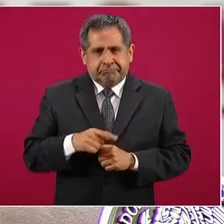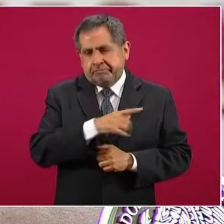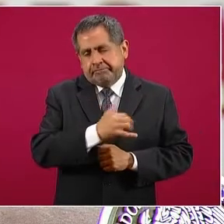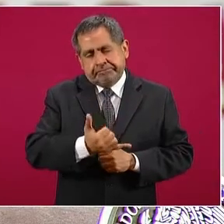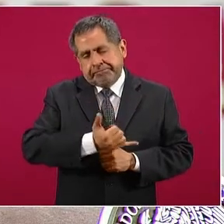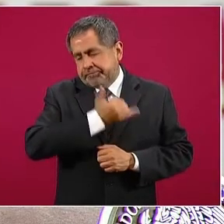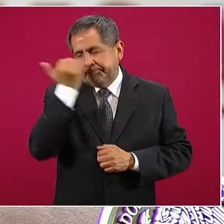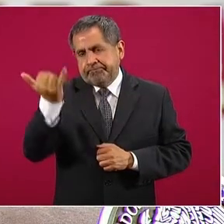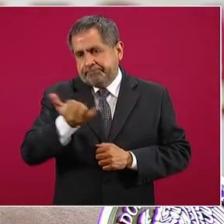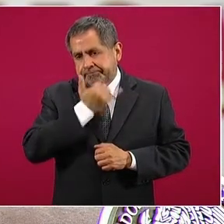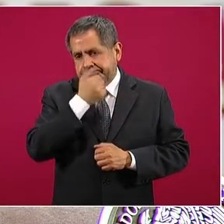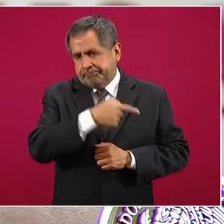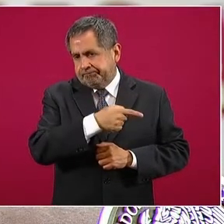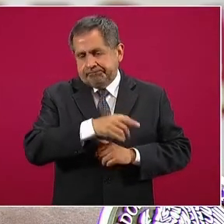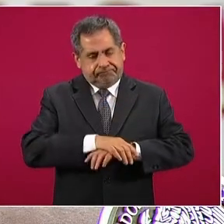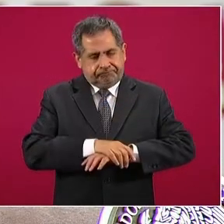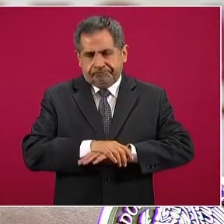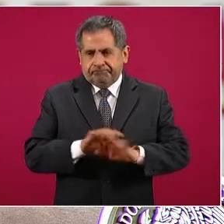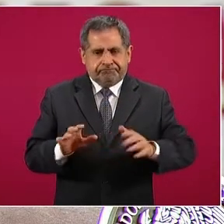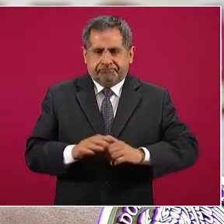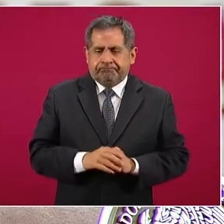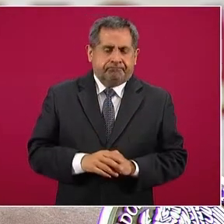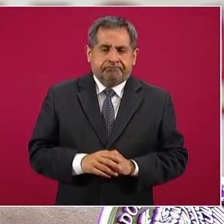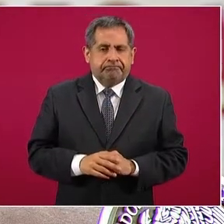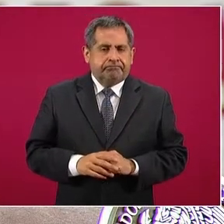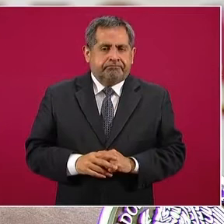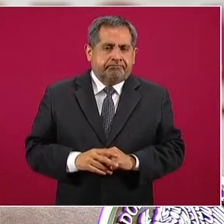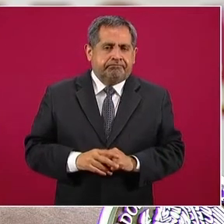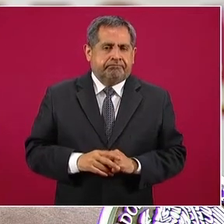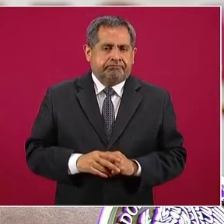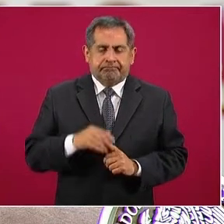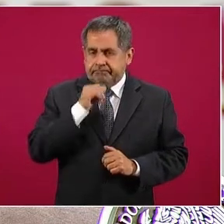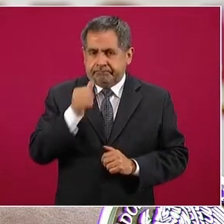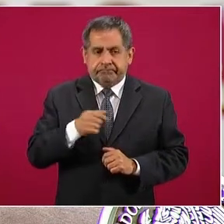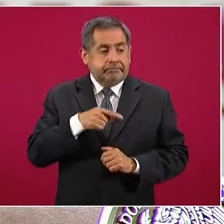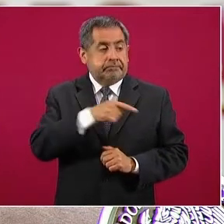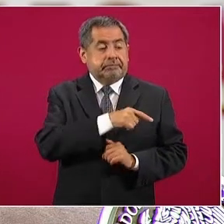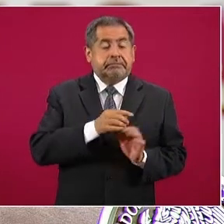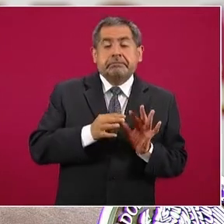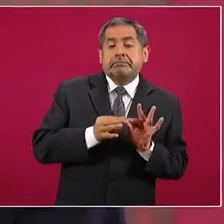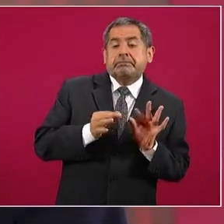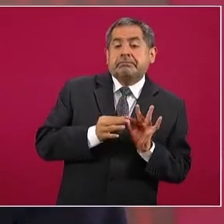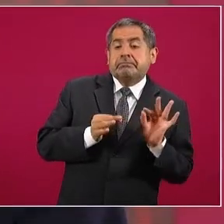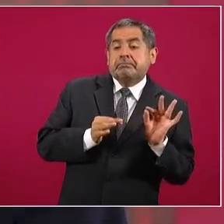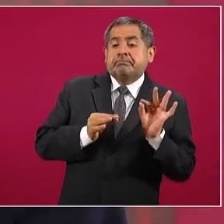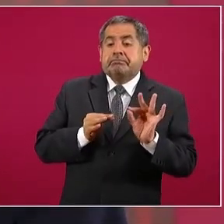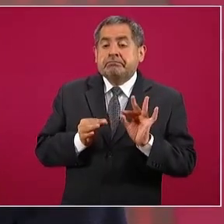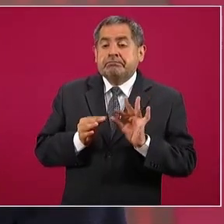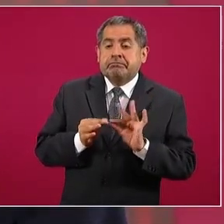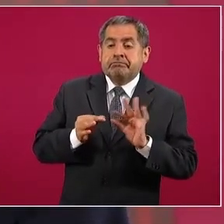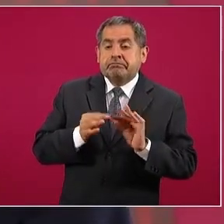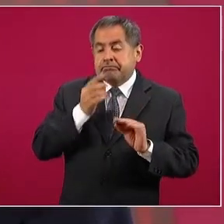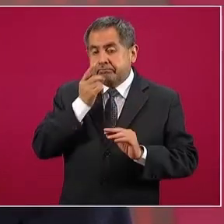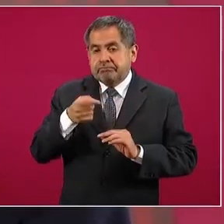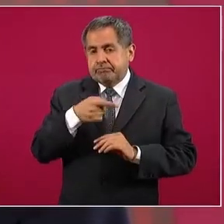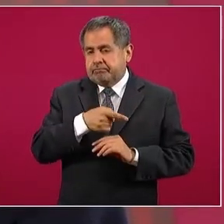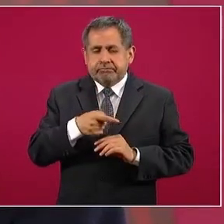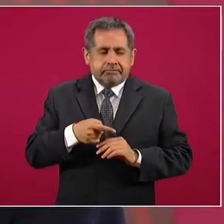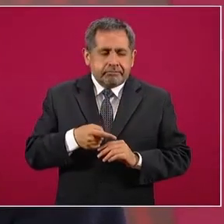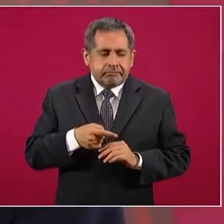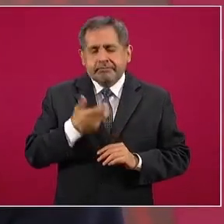se equivocaron porque insinuaron, para que